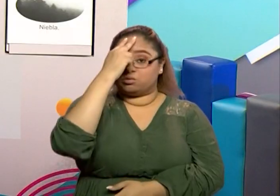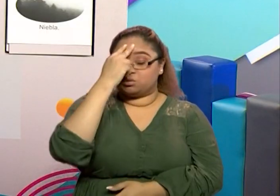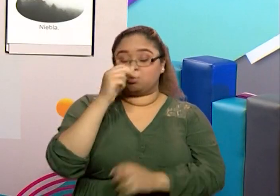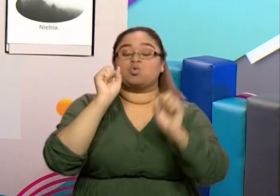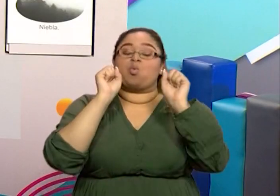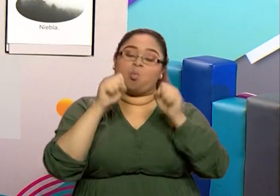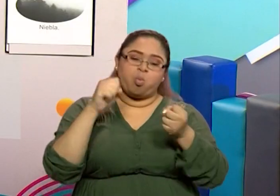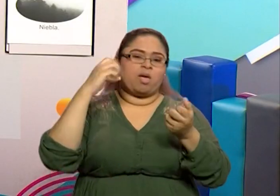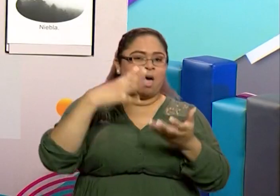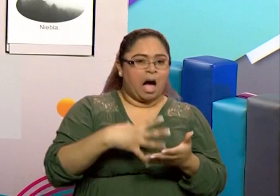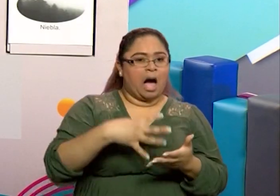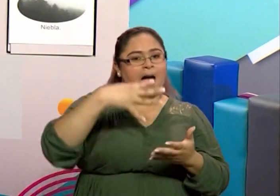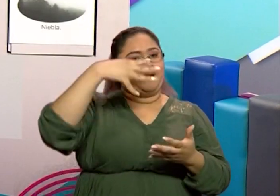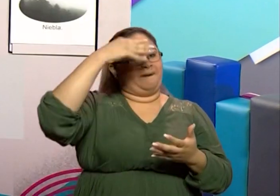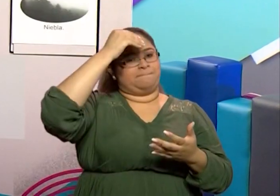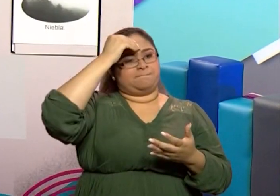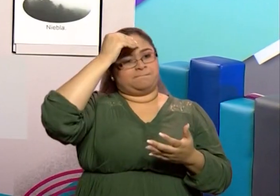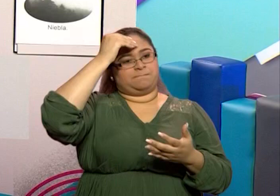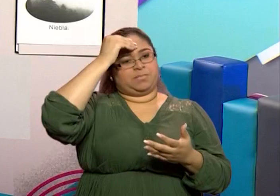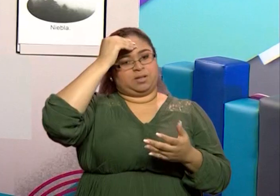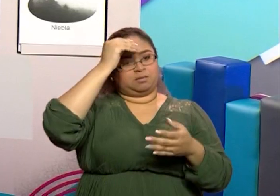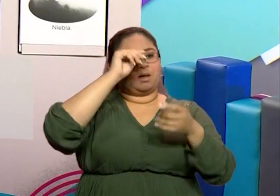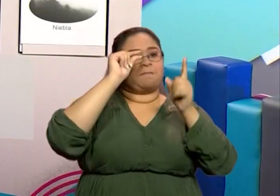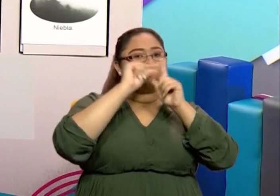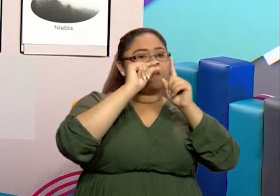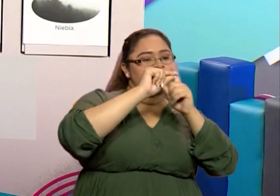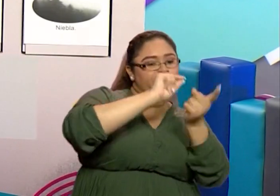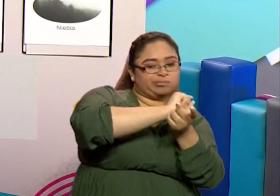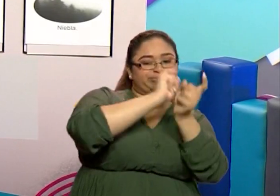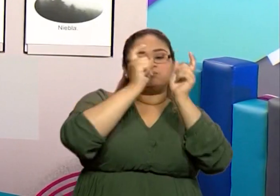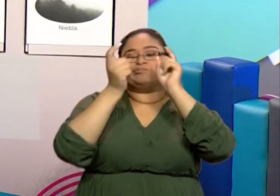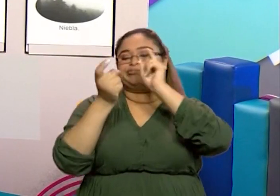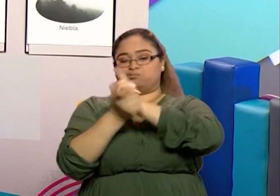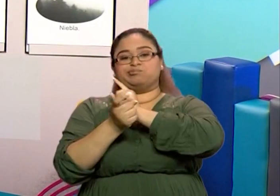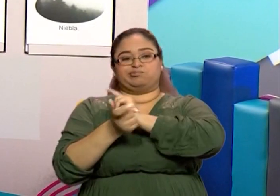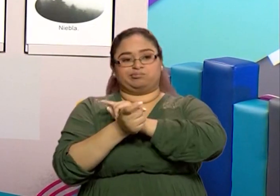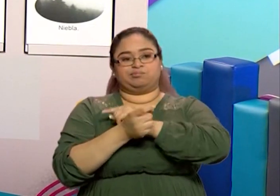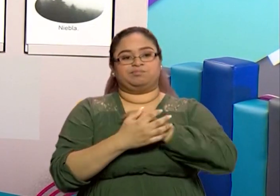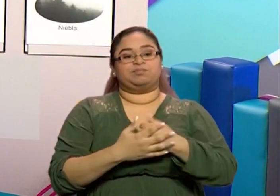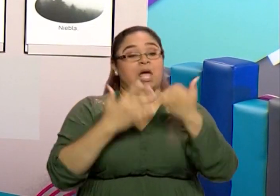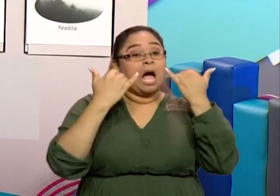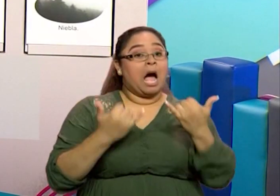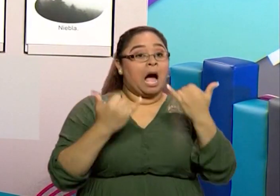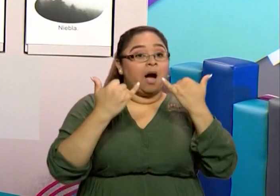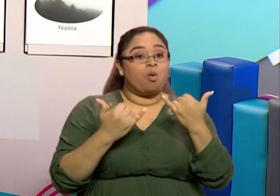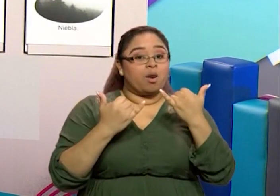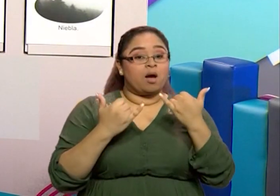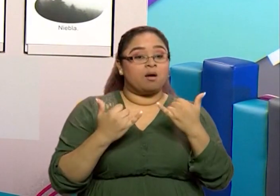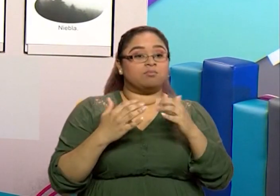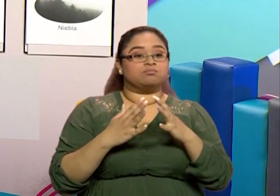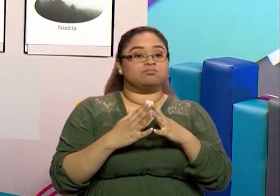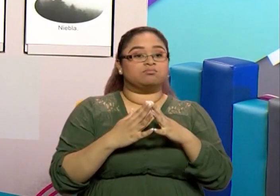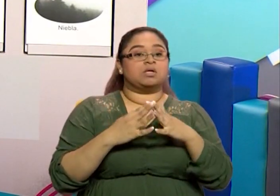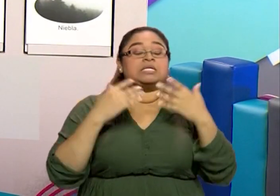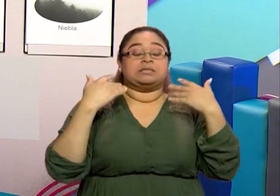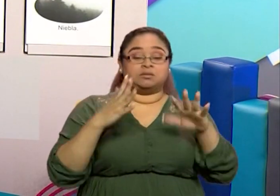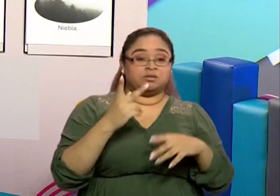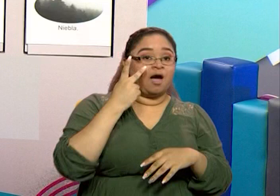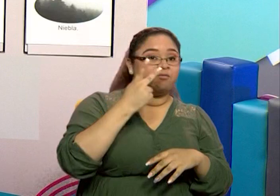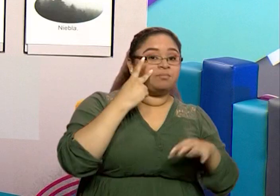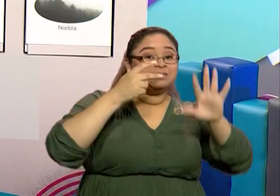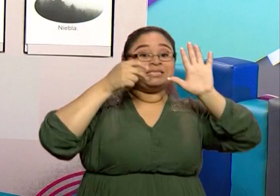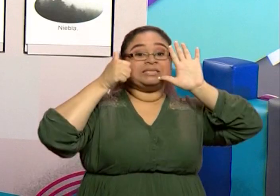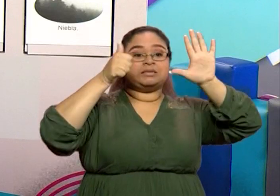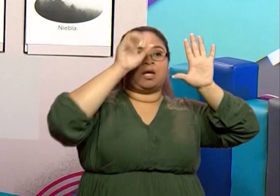pueda hacer lo que es la transcripción y la escritura. Ahora bien, vimos seis fenómenos